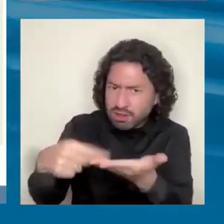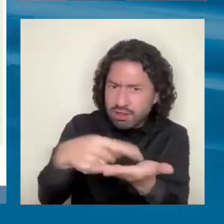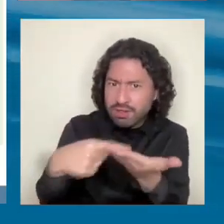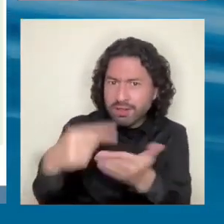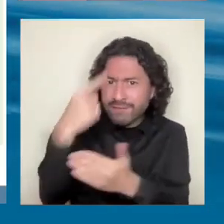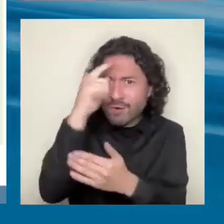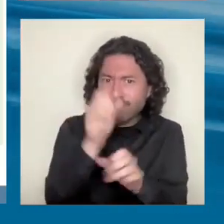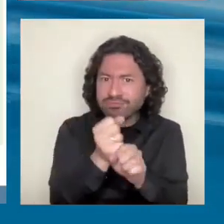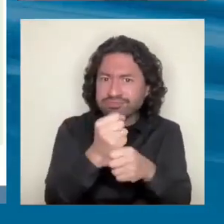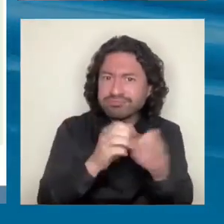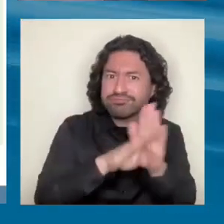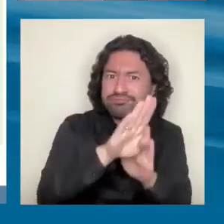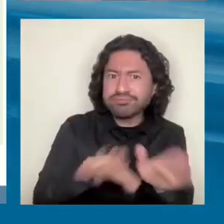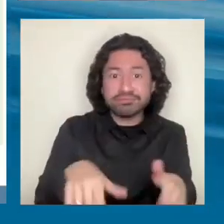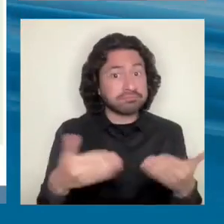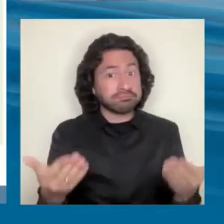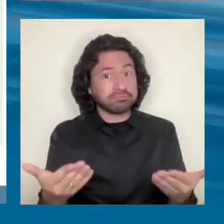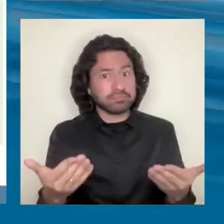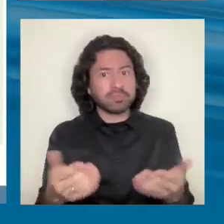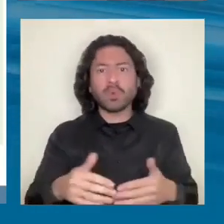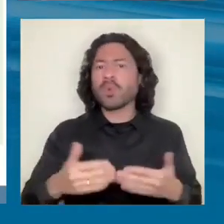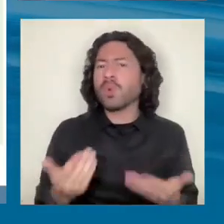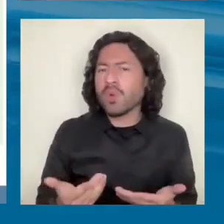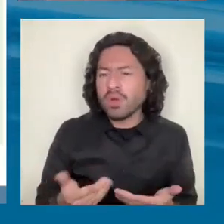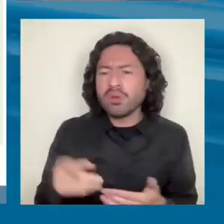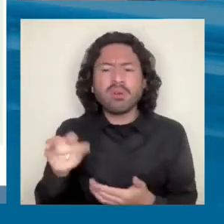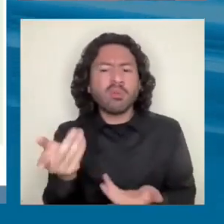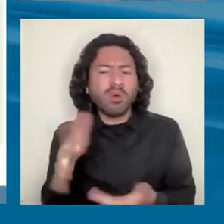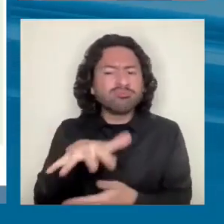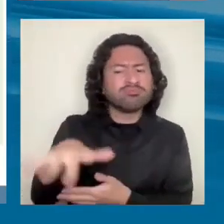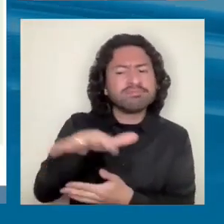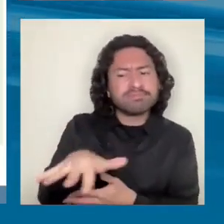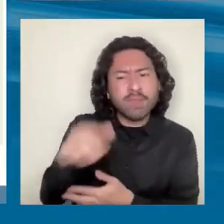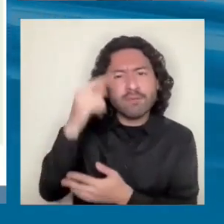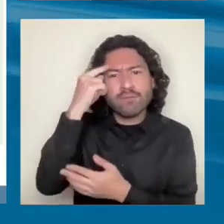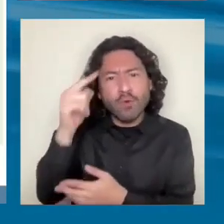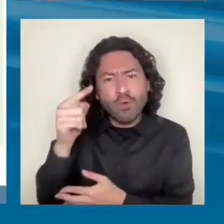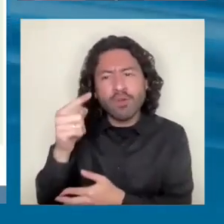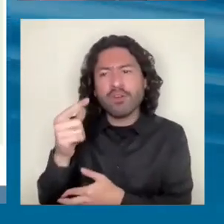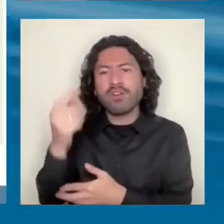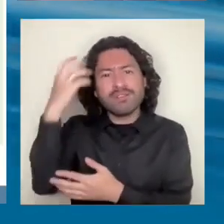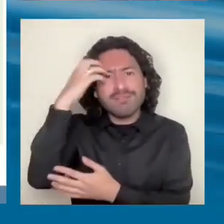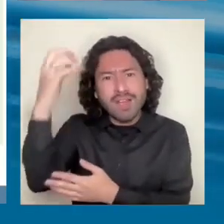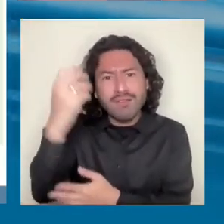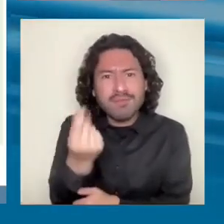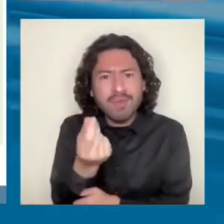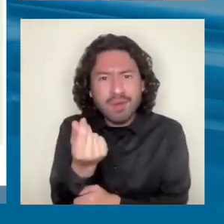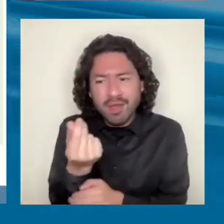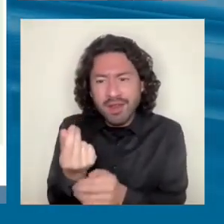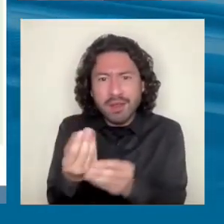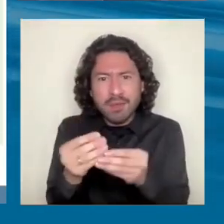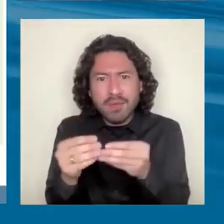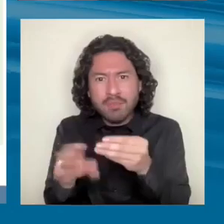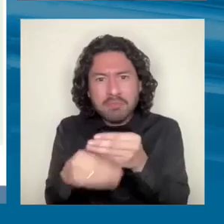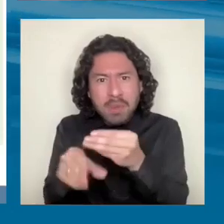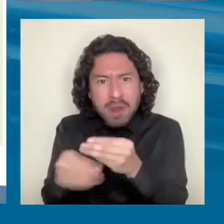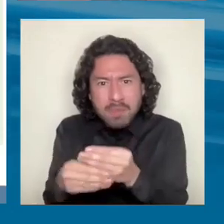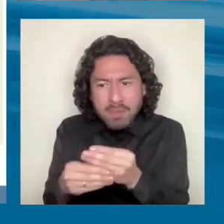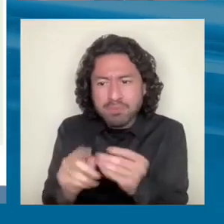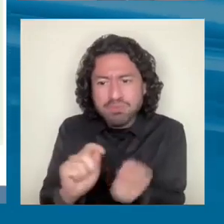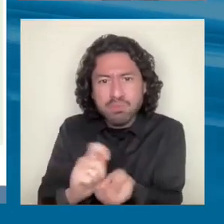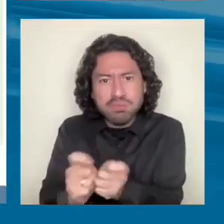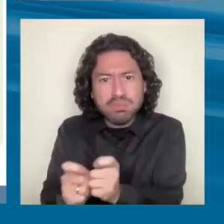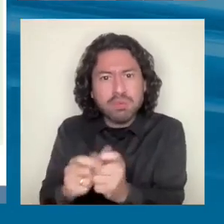¿O cuáles son y cómo deben organizarse los espacios para las reformas fiscales? Eso es lo más difícil, ¿no? La discusión sobre